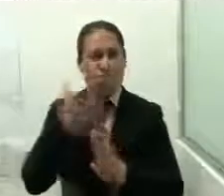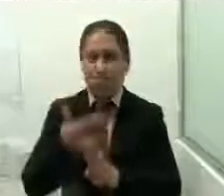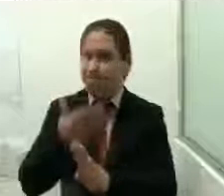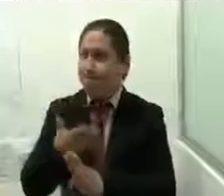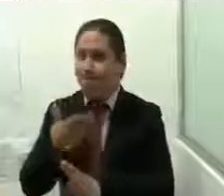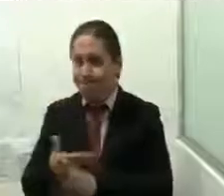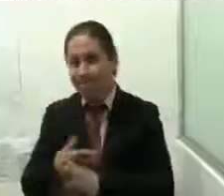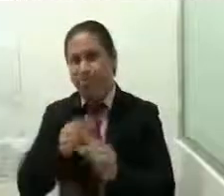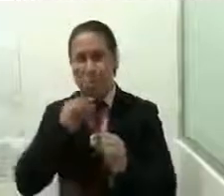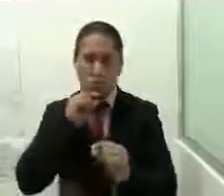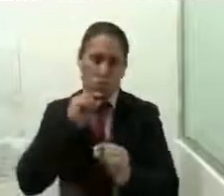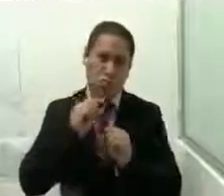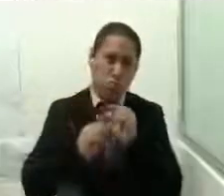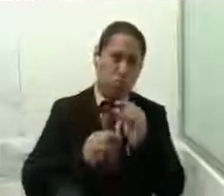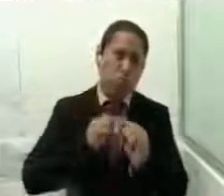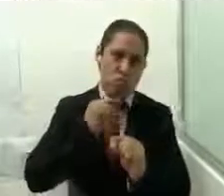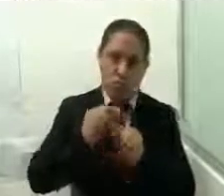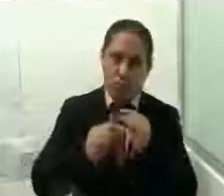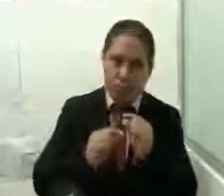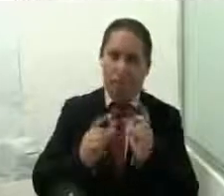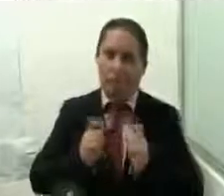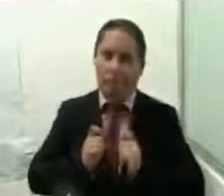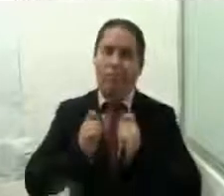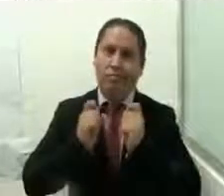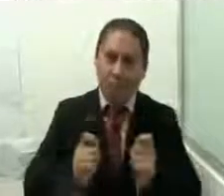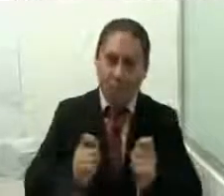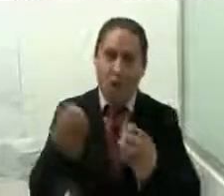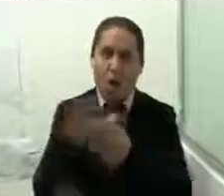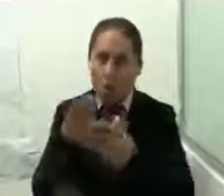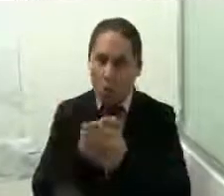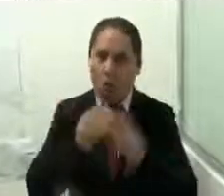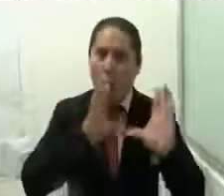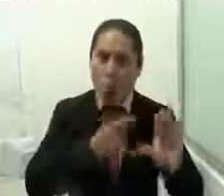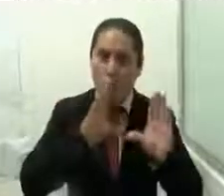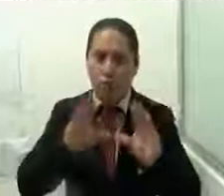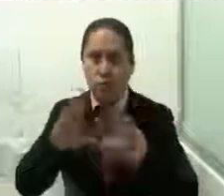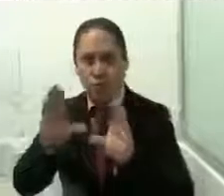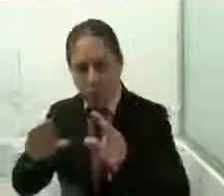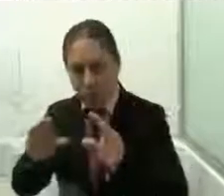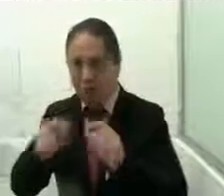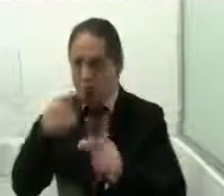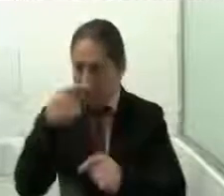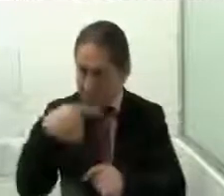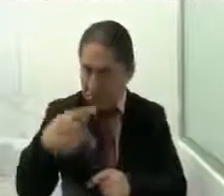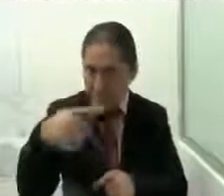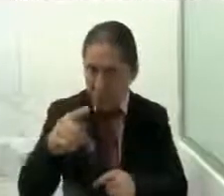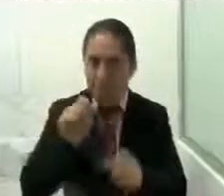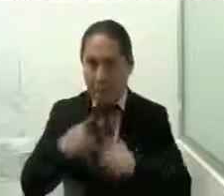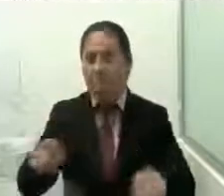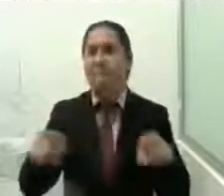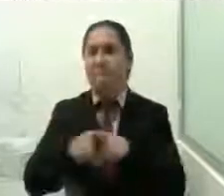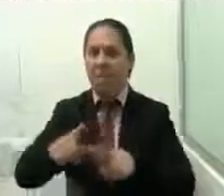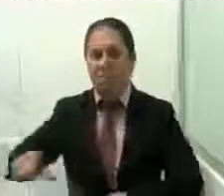paulatina brindando capacitaciones tanto a nuestro personal como al funcionariado estatal